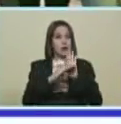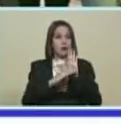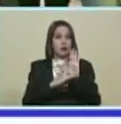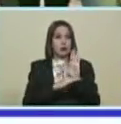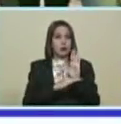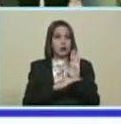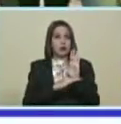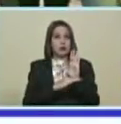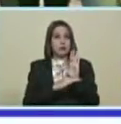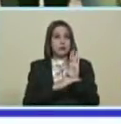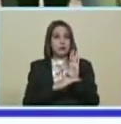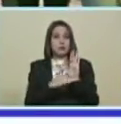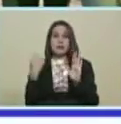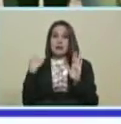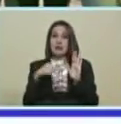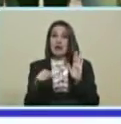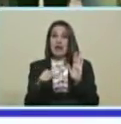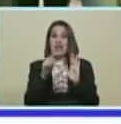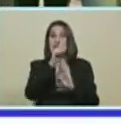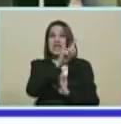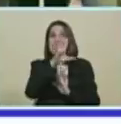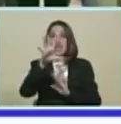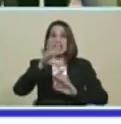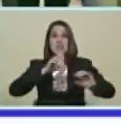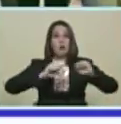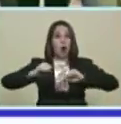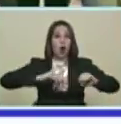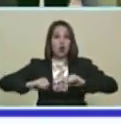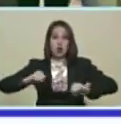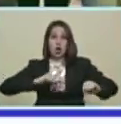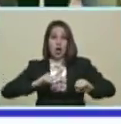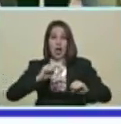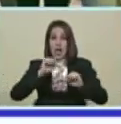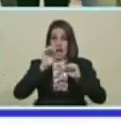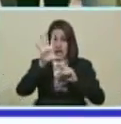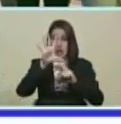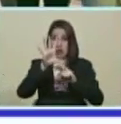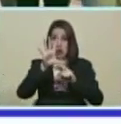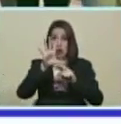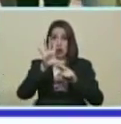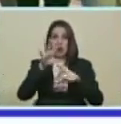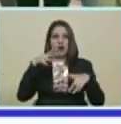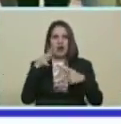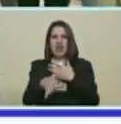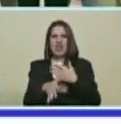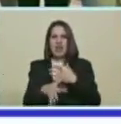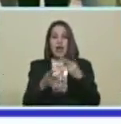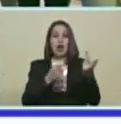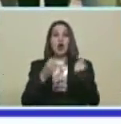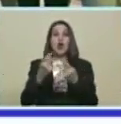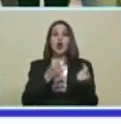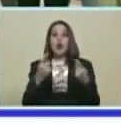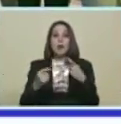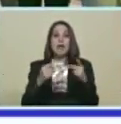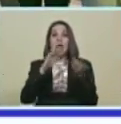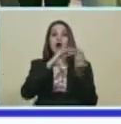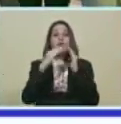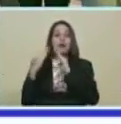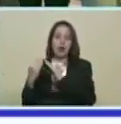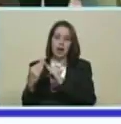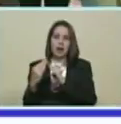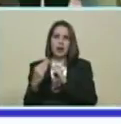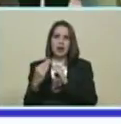tiene La agenda económica Bolivariana Tiene 15 motores El quinto motor Es el motor De la economía Comunal